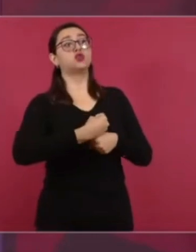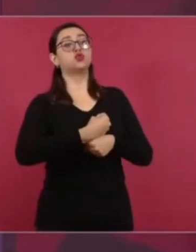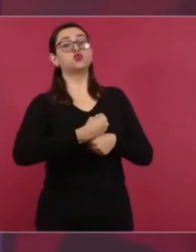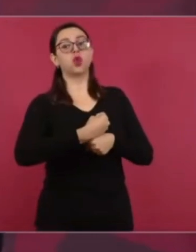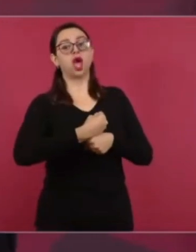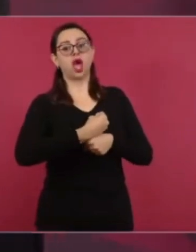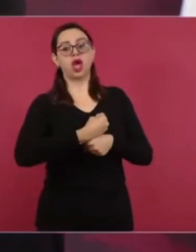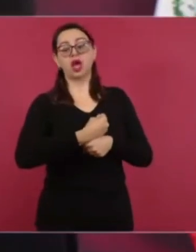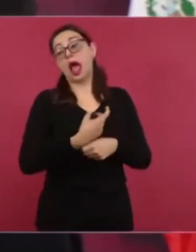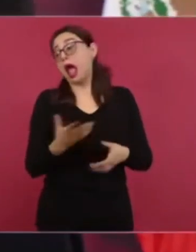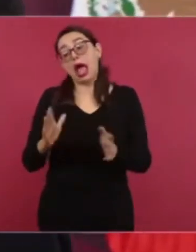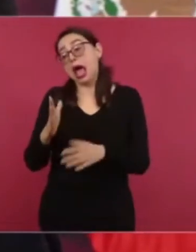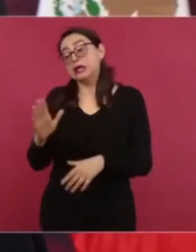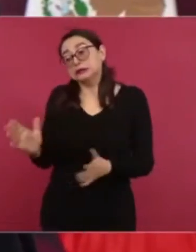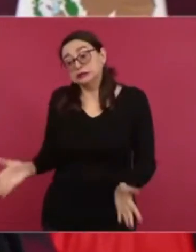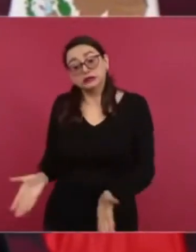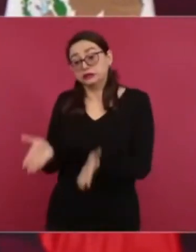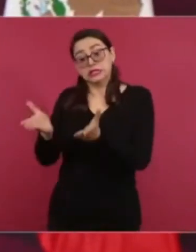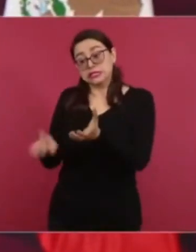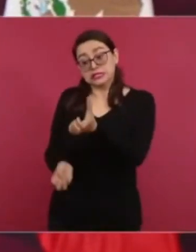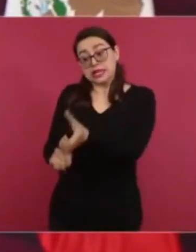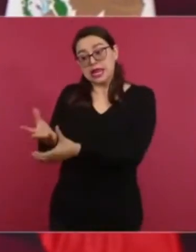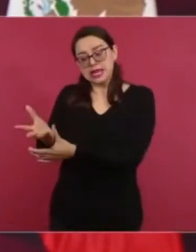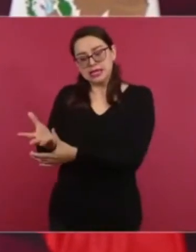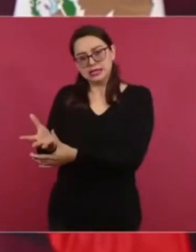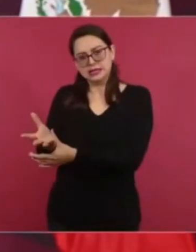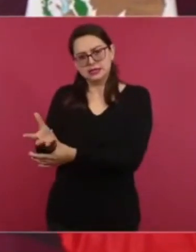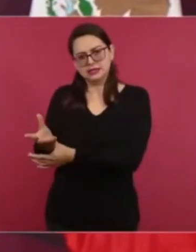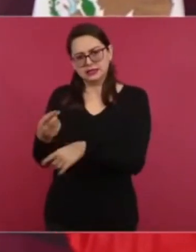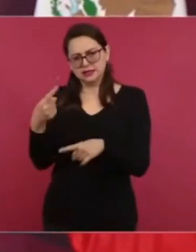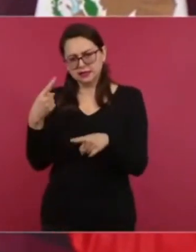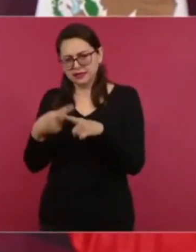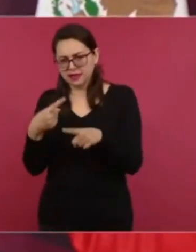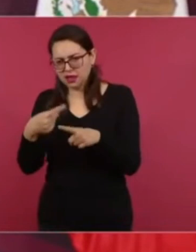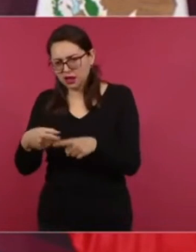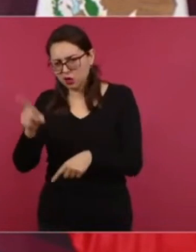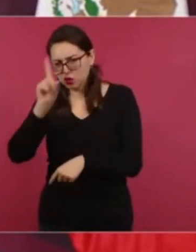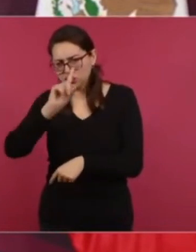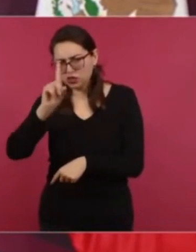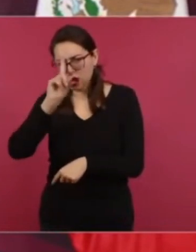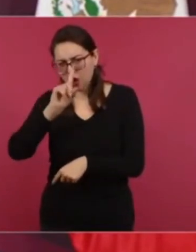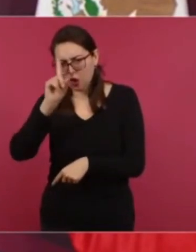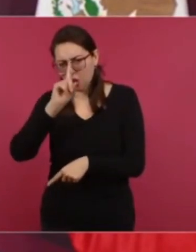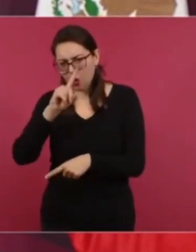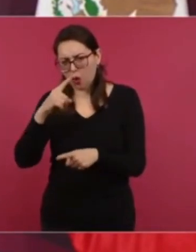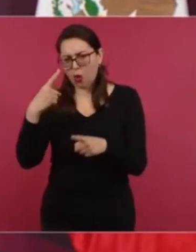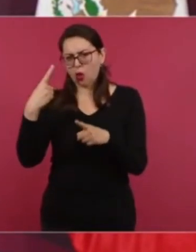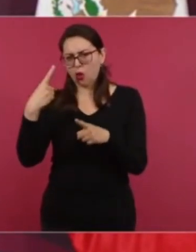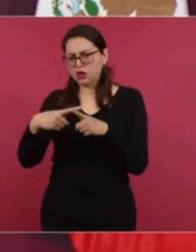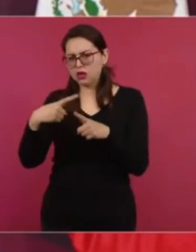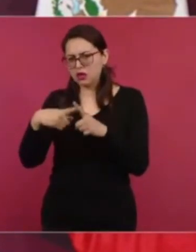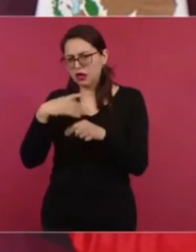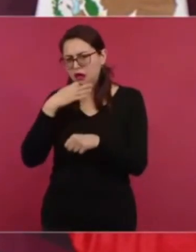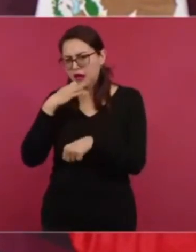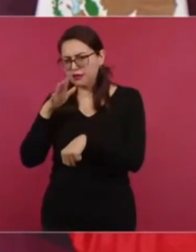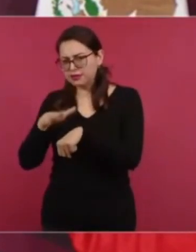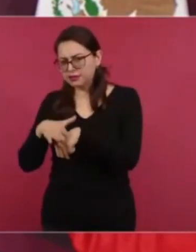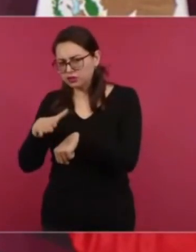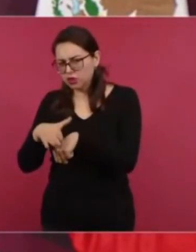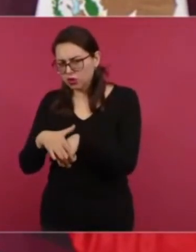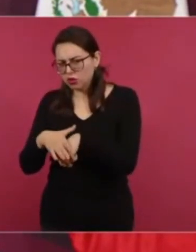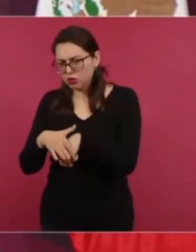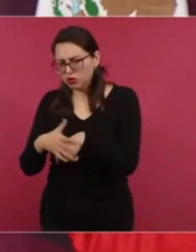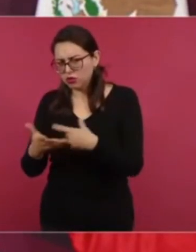están prohibidos, además, son violatorios de derechos humanos,